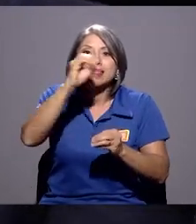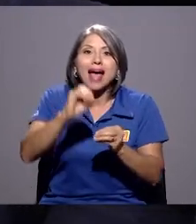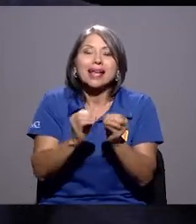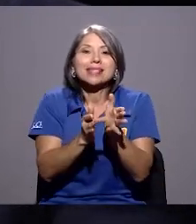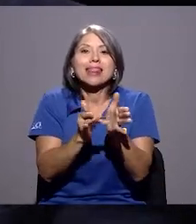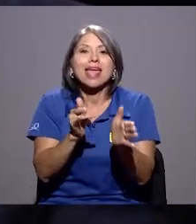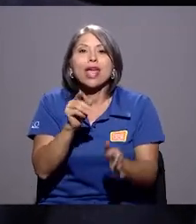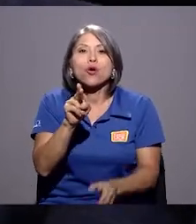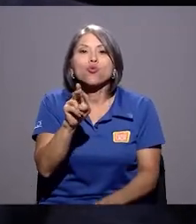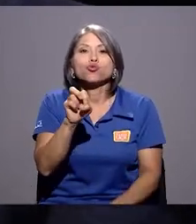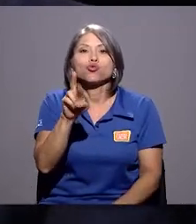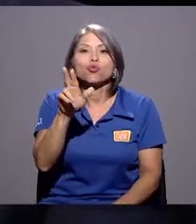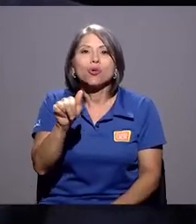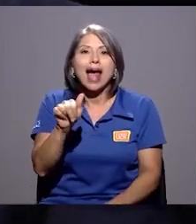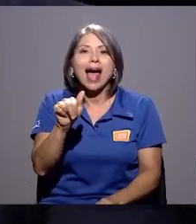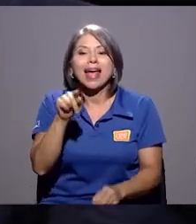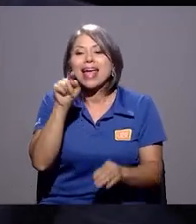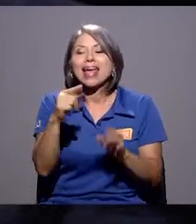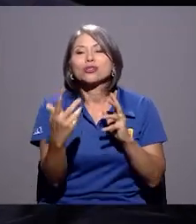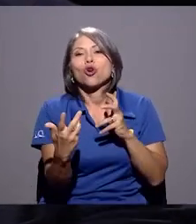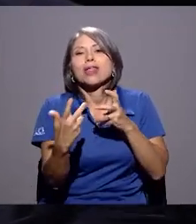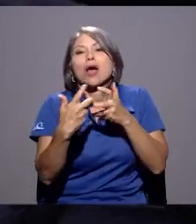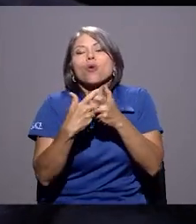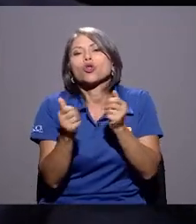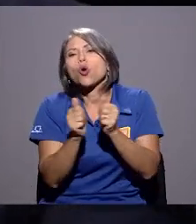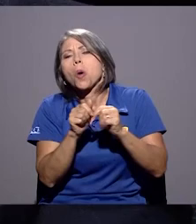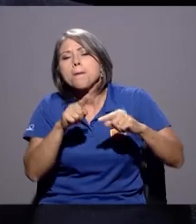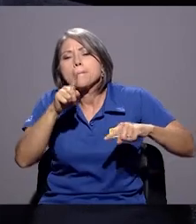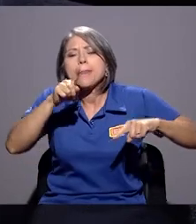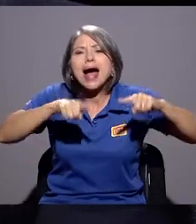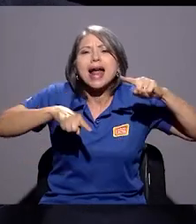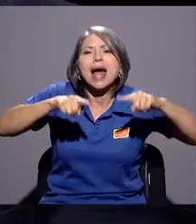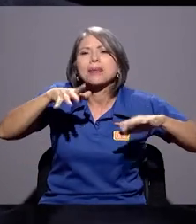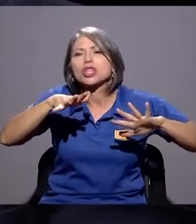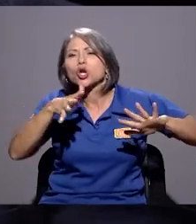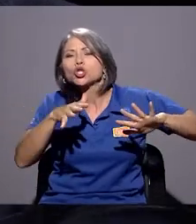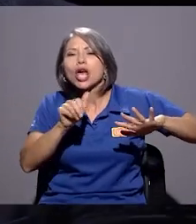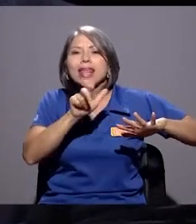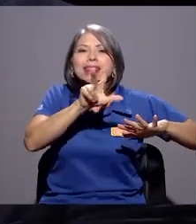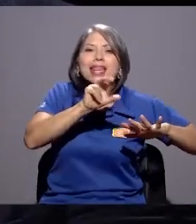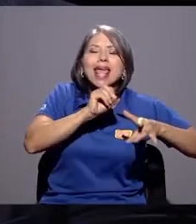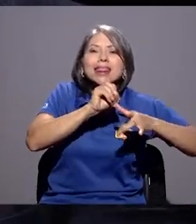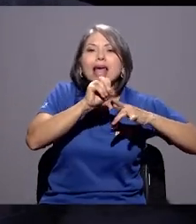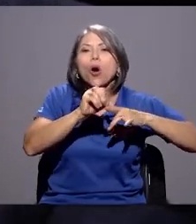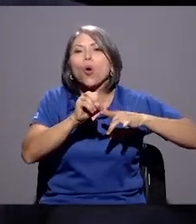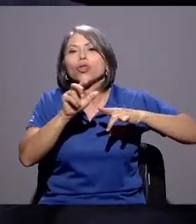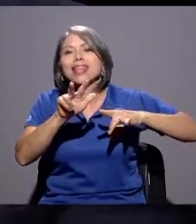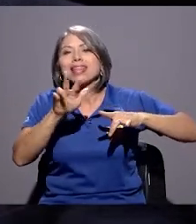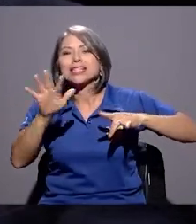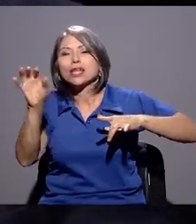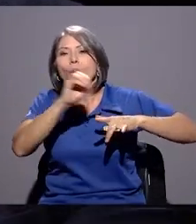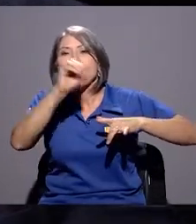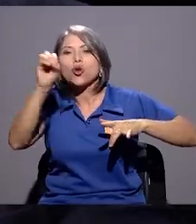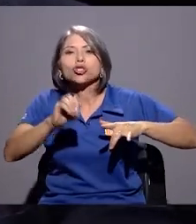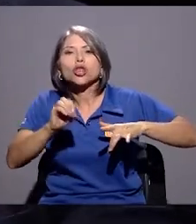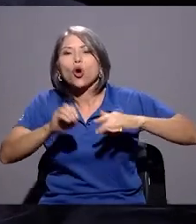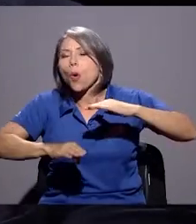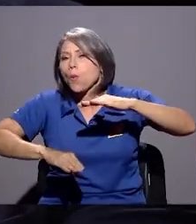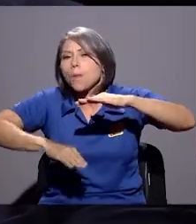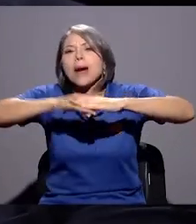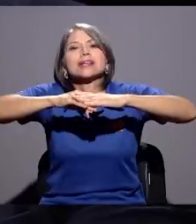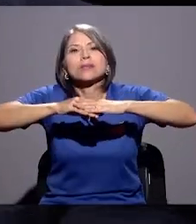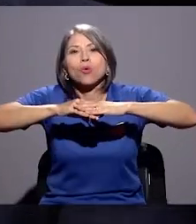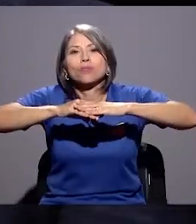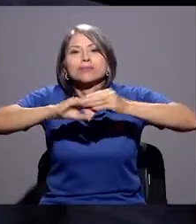de acuerdo un poco a los parámetros, entre el 30 y el 35% como máximo. En tasas de interés, en